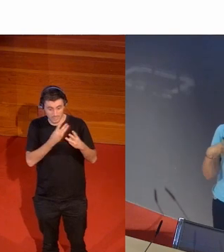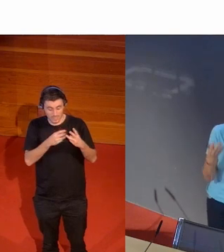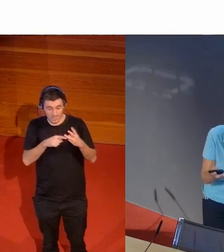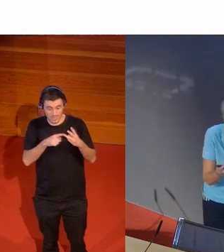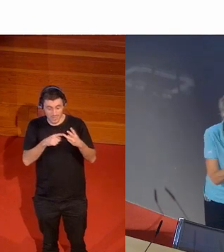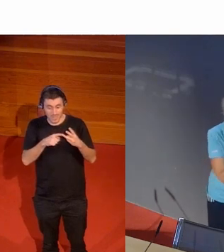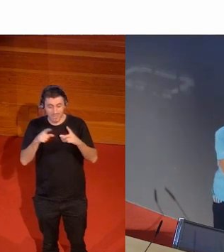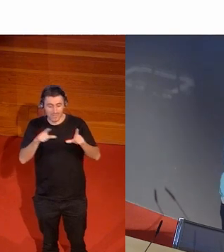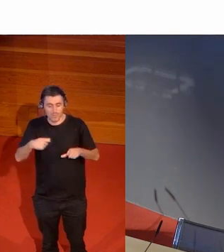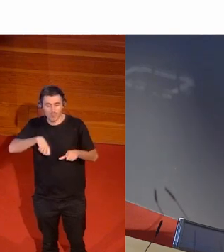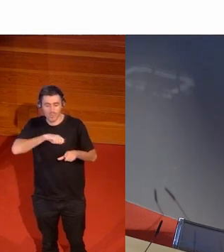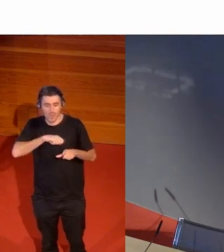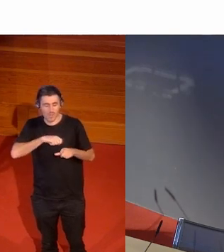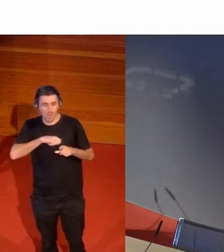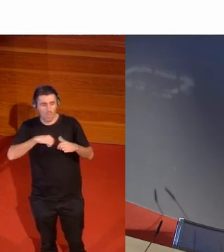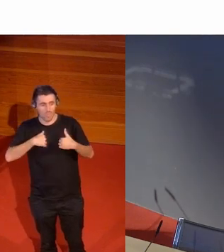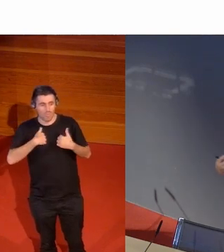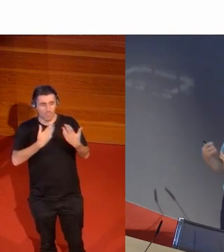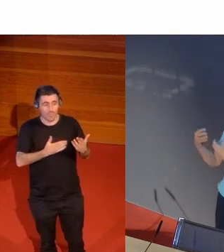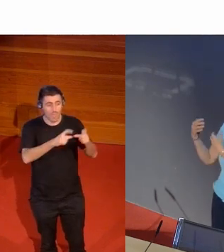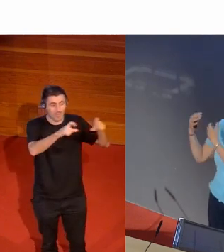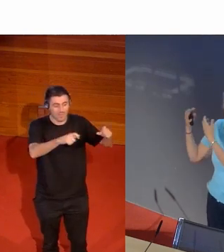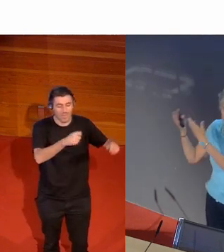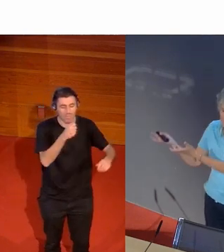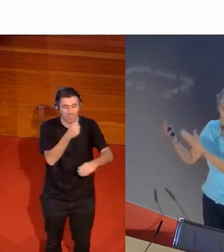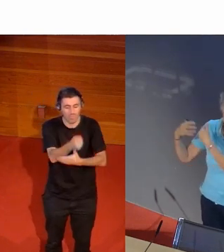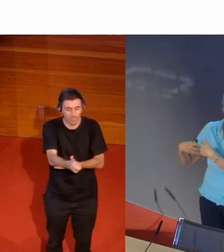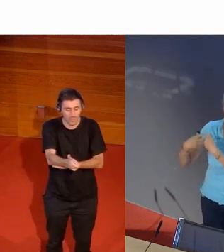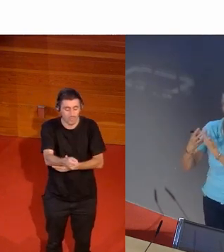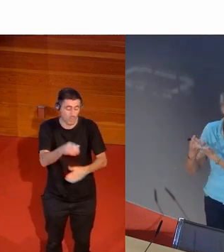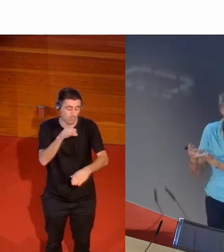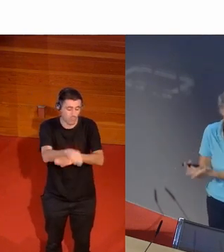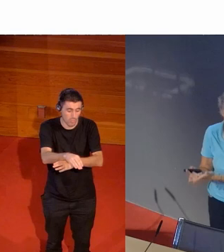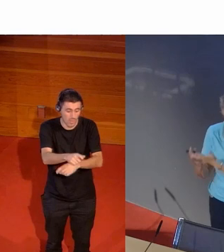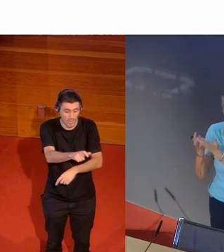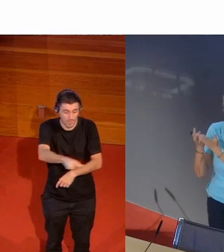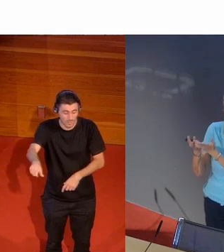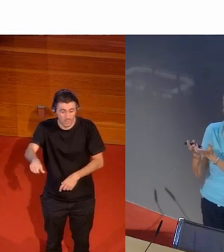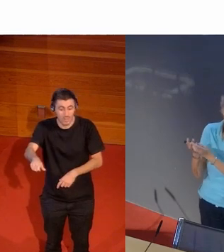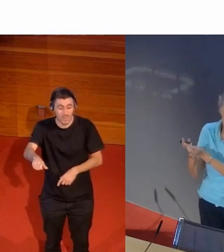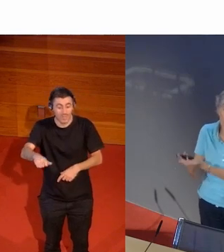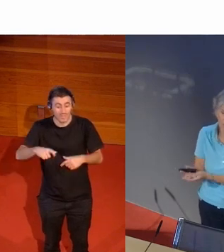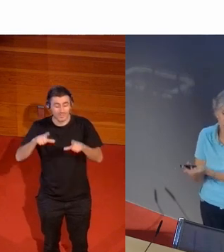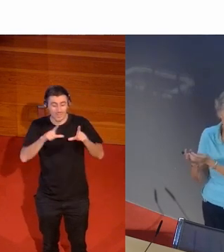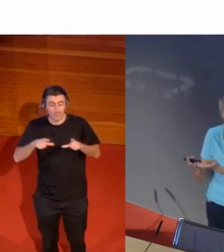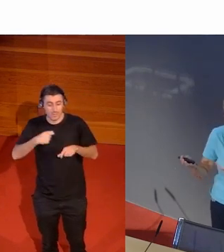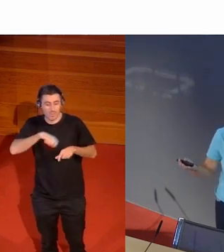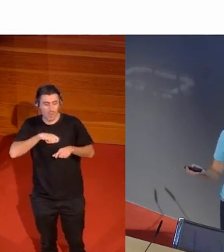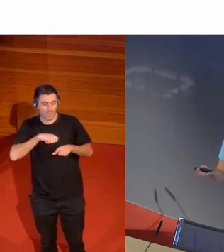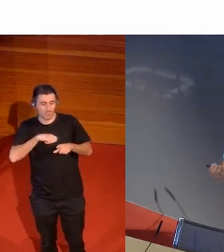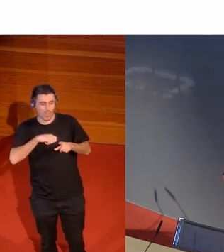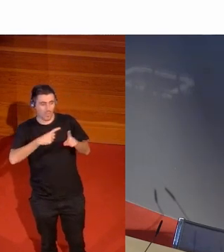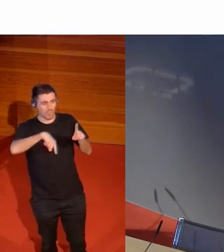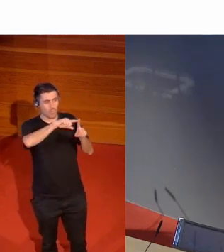le devuelve a las empresas que ponen el dinero la marca dentro de los patrocinios y de televisión es